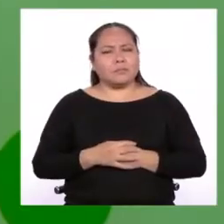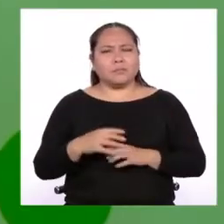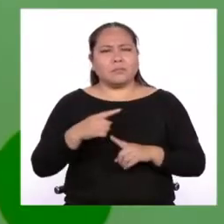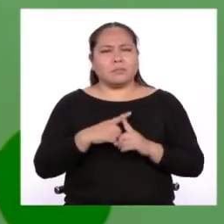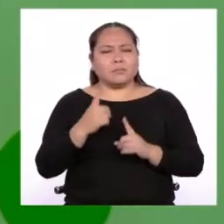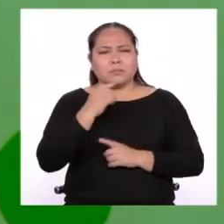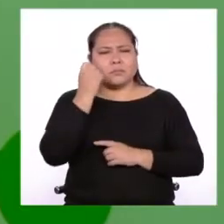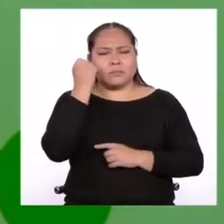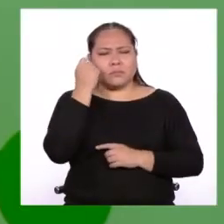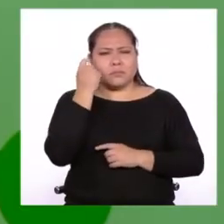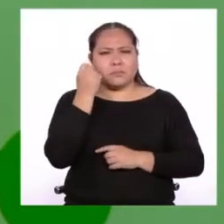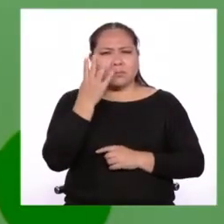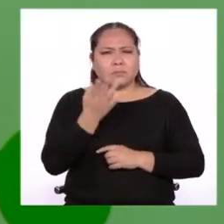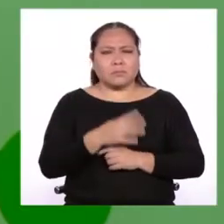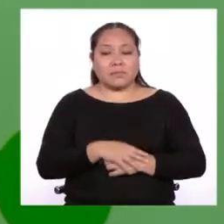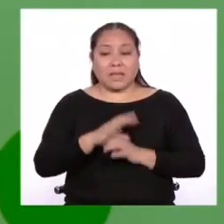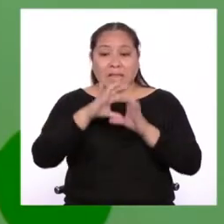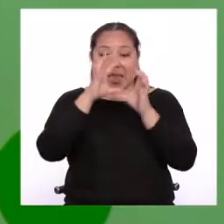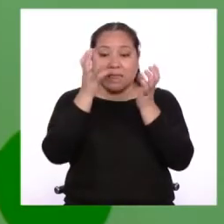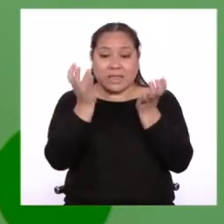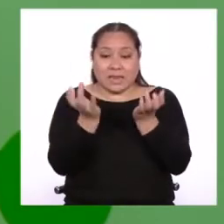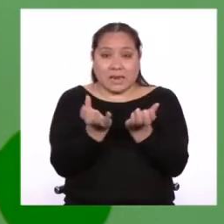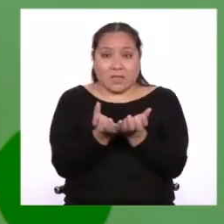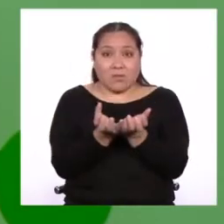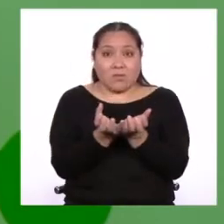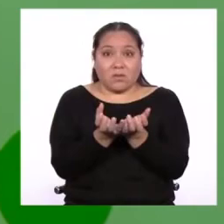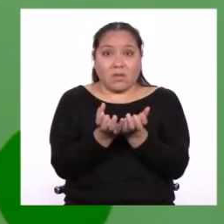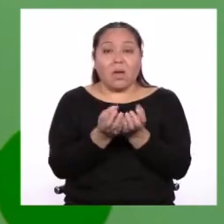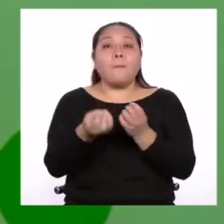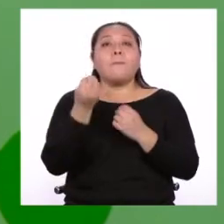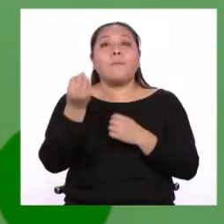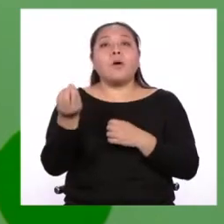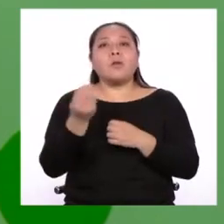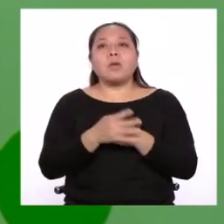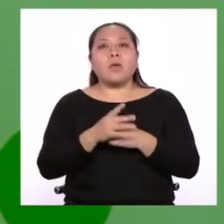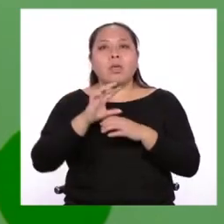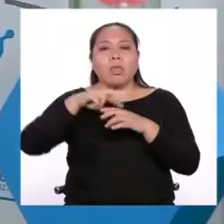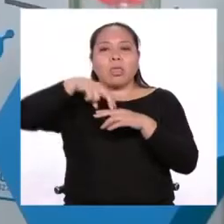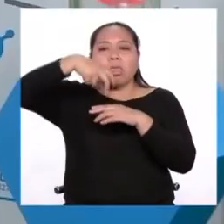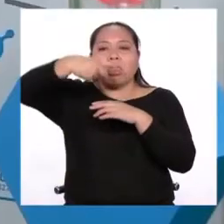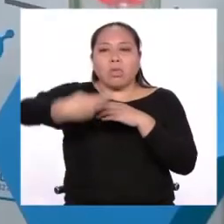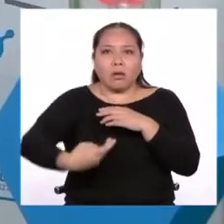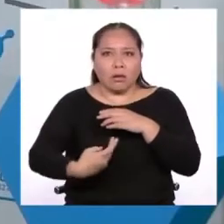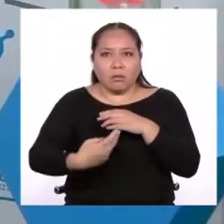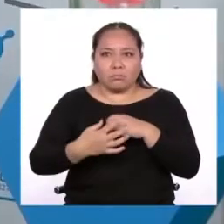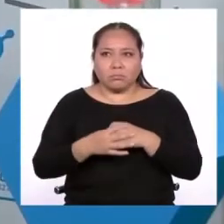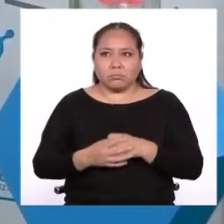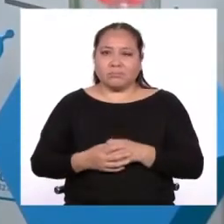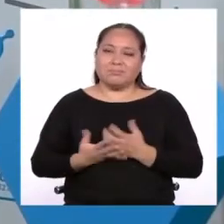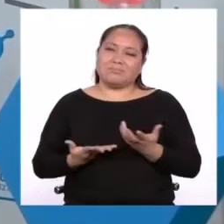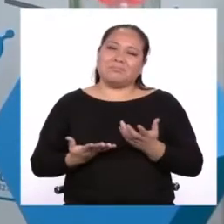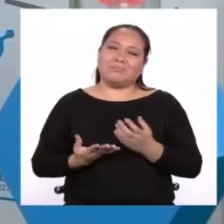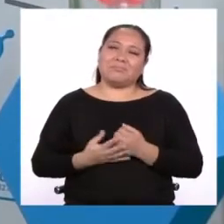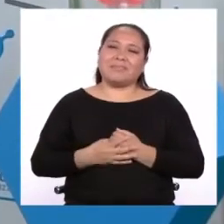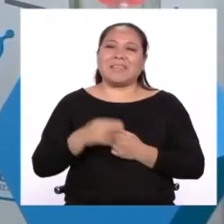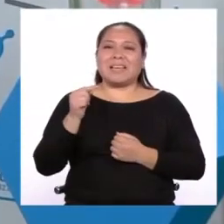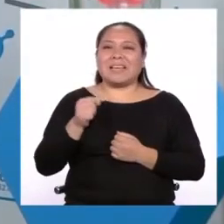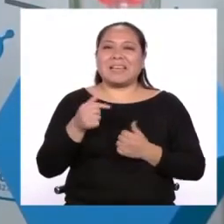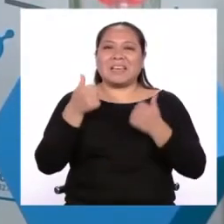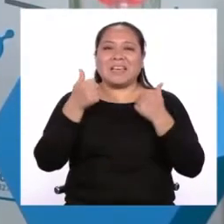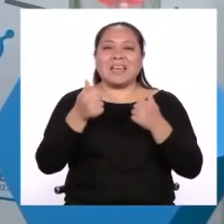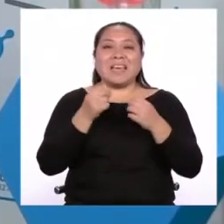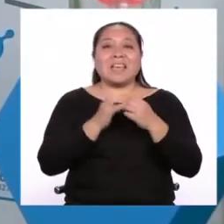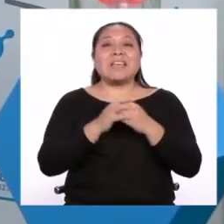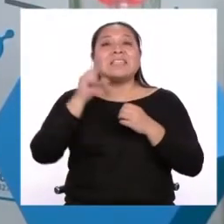me queda claro todavía. Si la Tierra es redonda, ¿por qué no nos caemos? Afortunadamente para nosotros, cerebro, sí